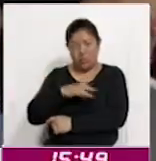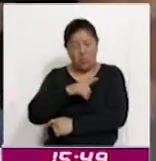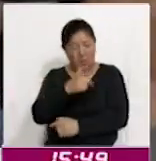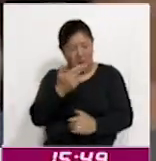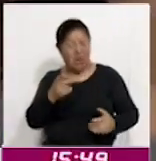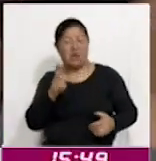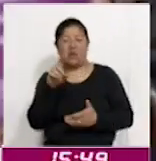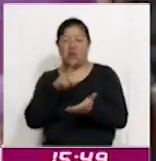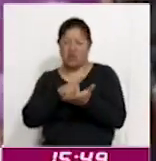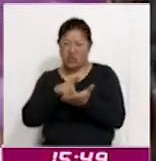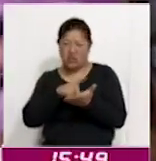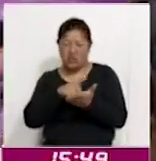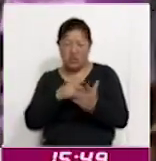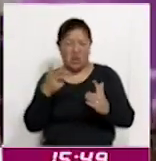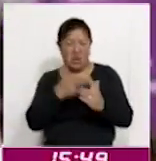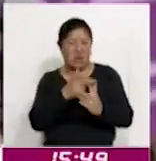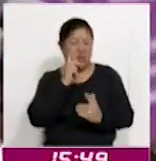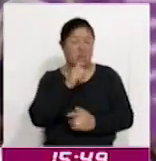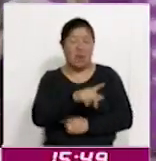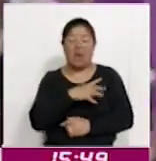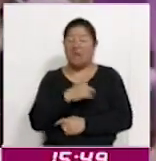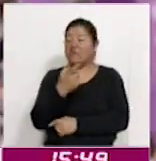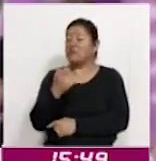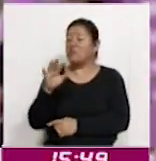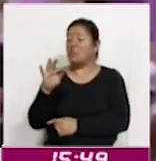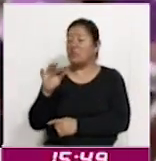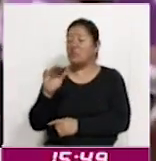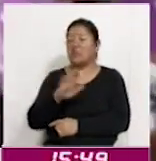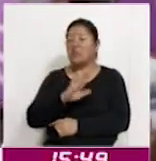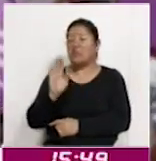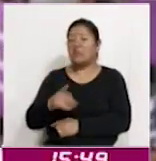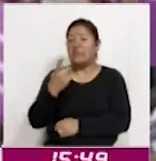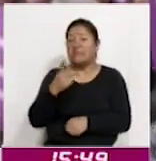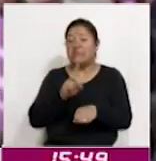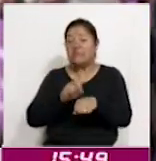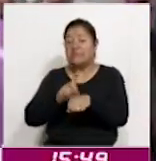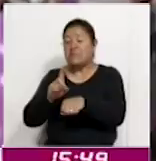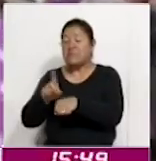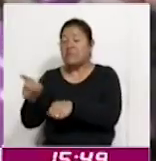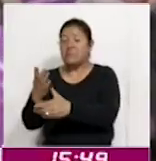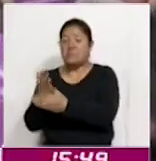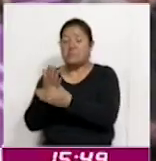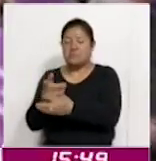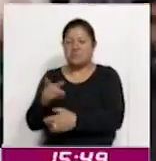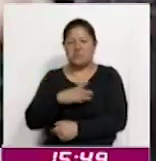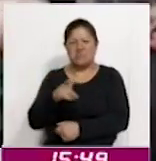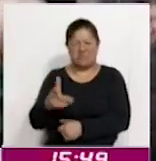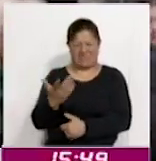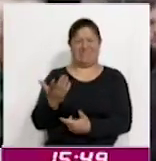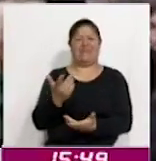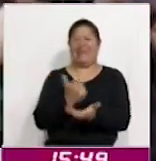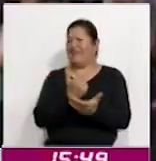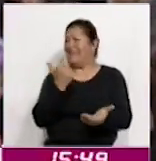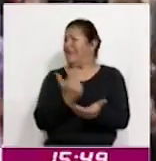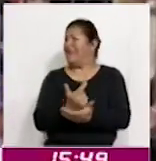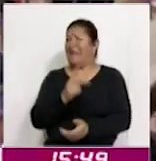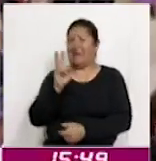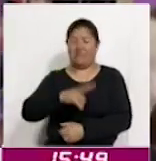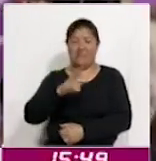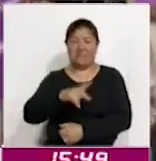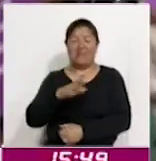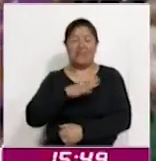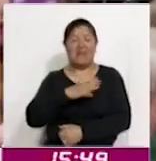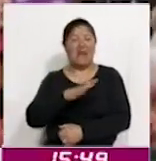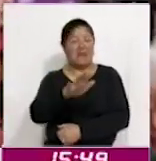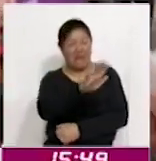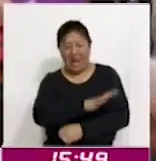Mujeres, se trata de 140 muertes por día. El informe señala que se trata de un fenómeno que traspasa las fronteras y afecta a